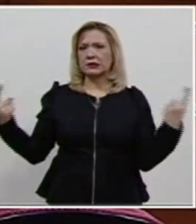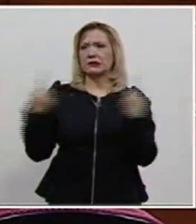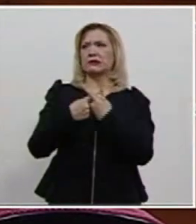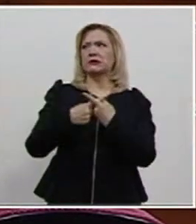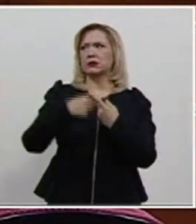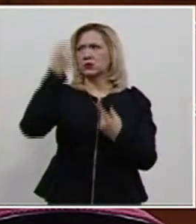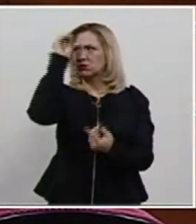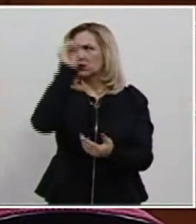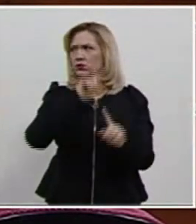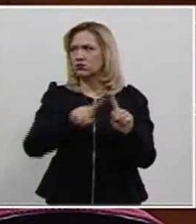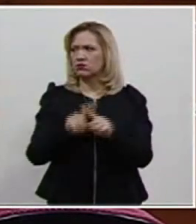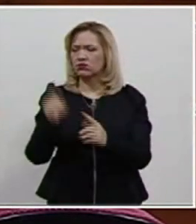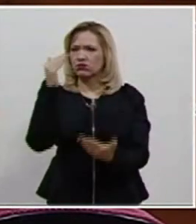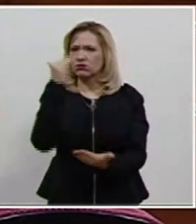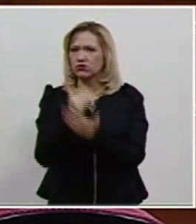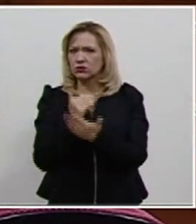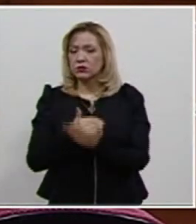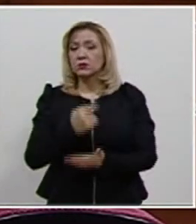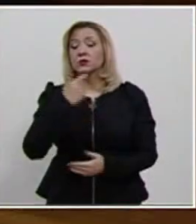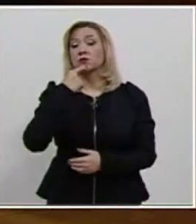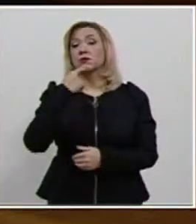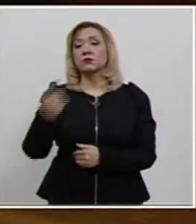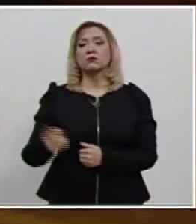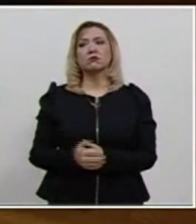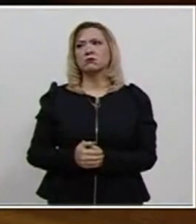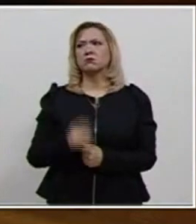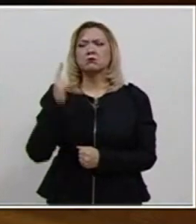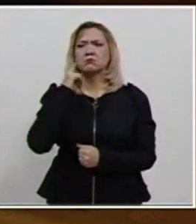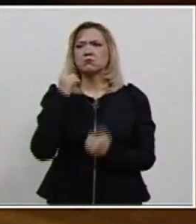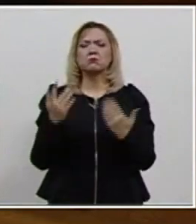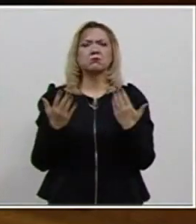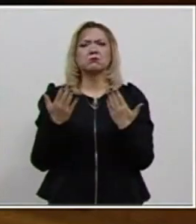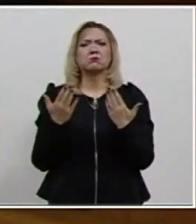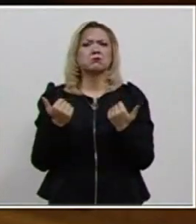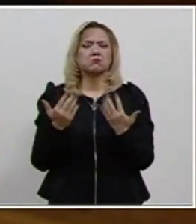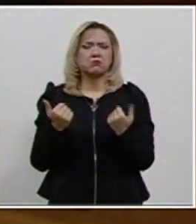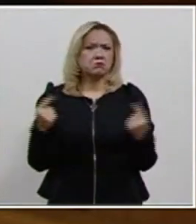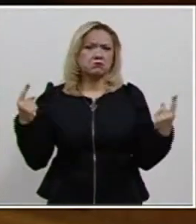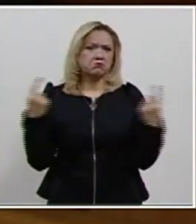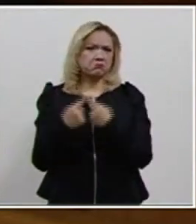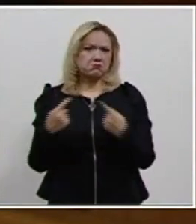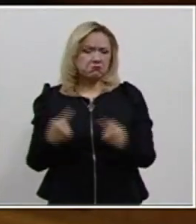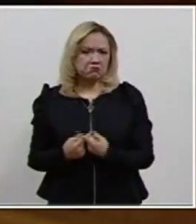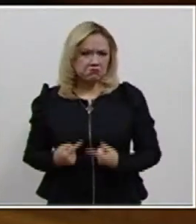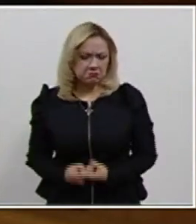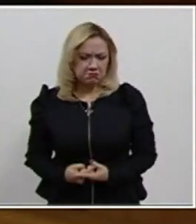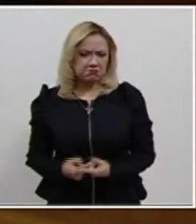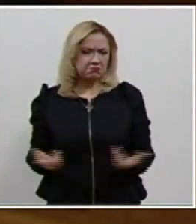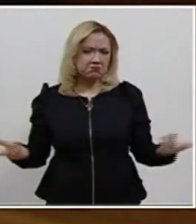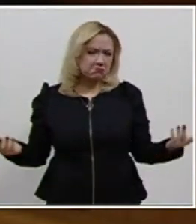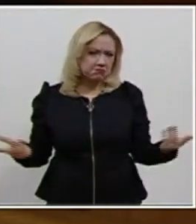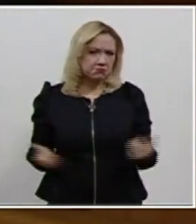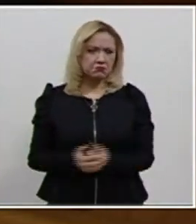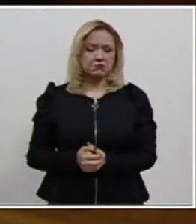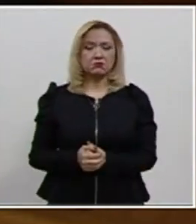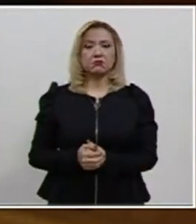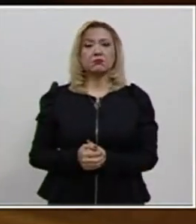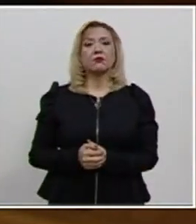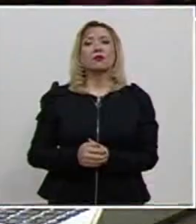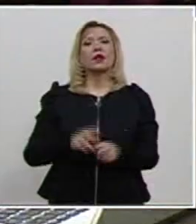criterios y determinó que no existían tales contradicciones. Entre los temas